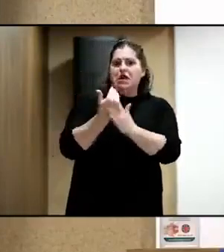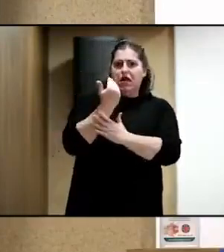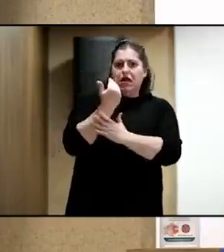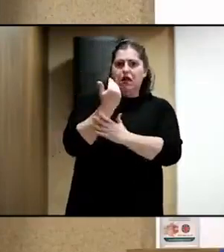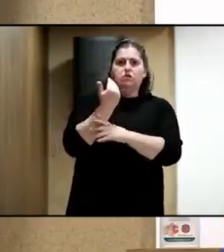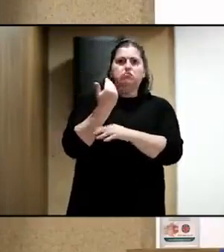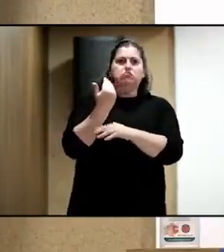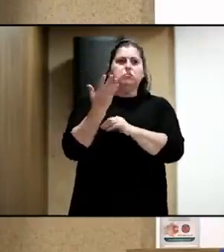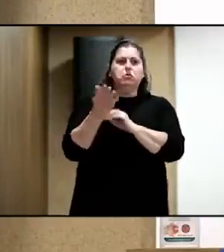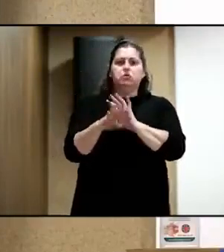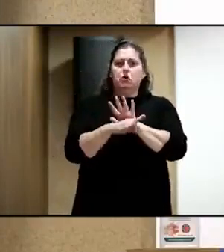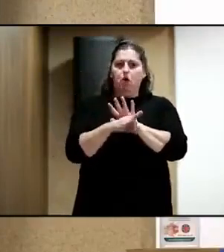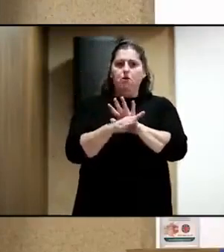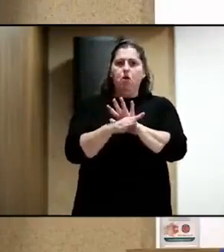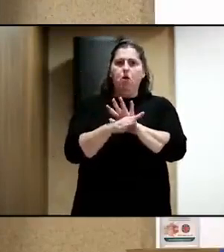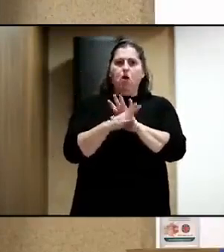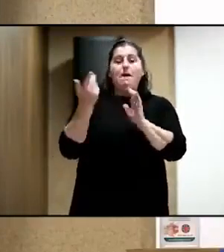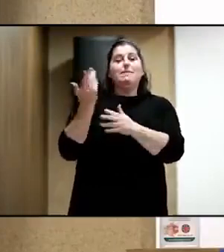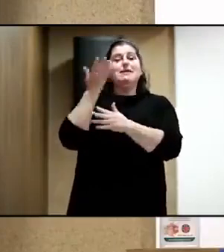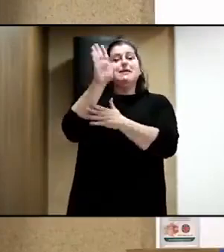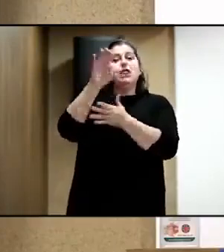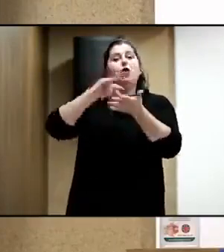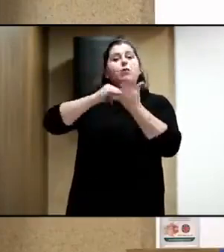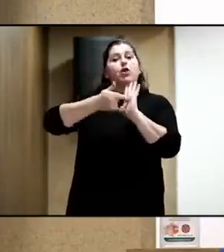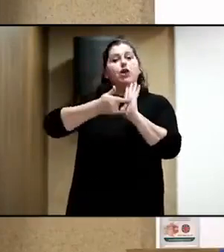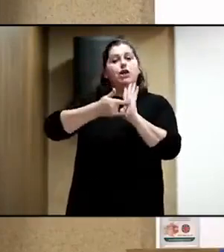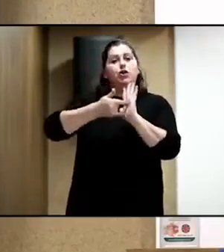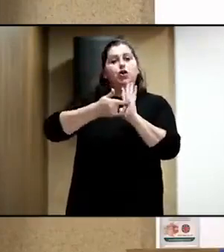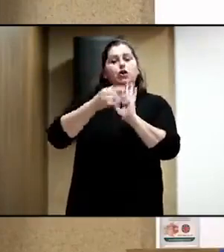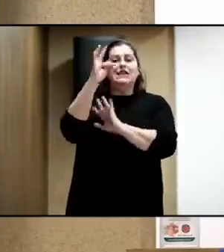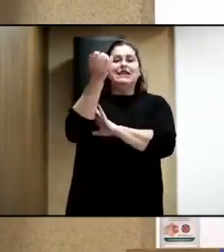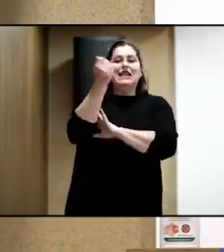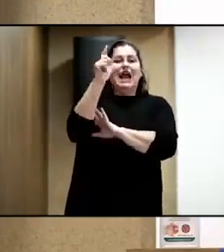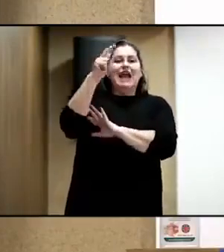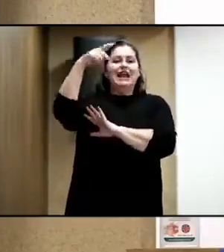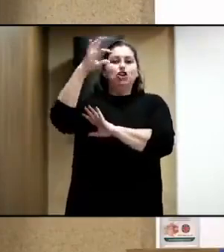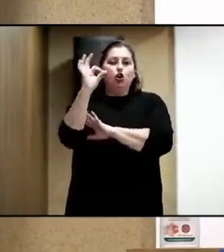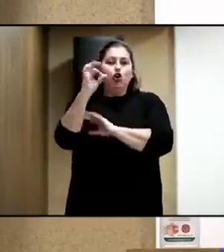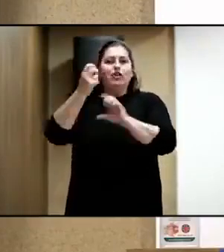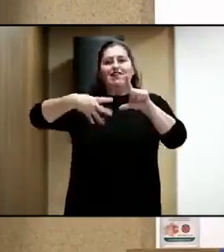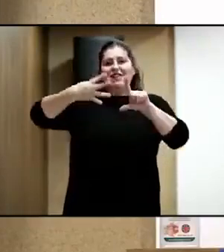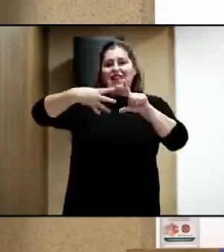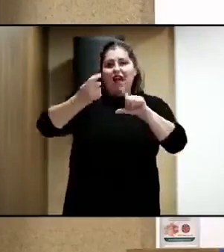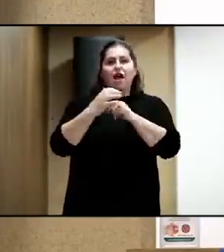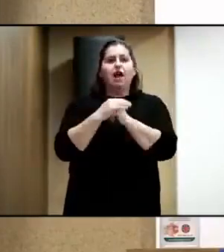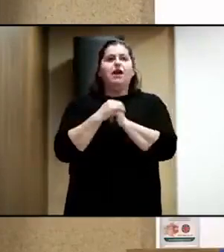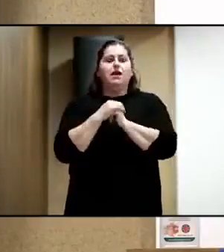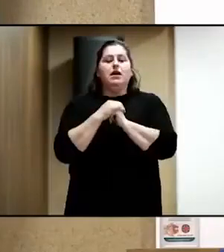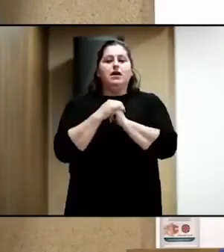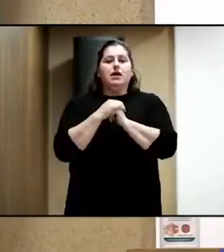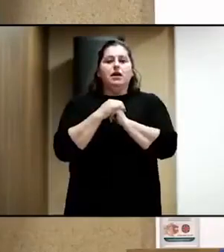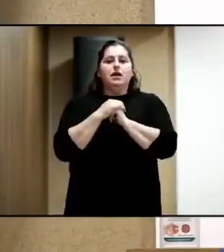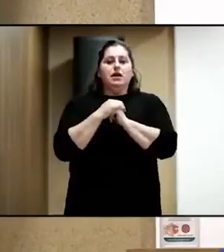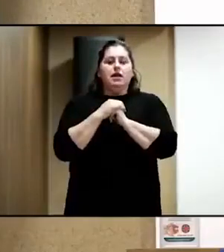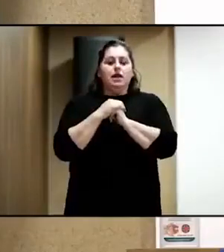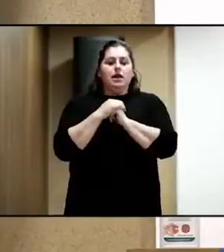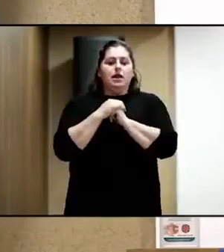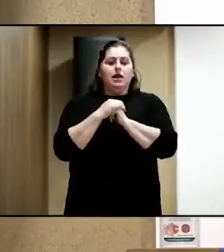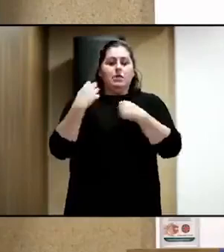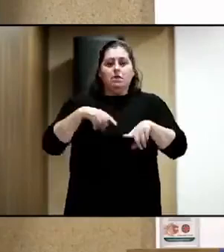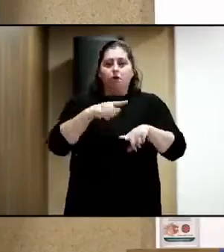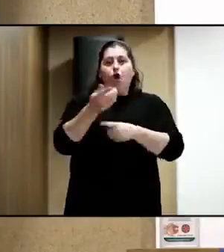todavía con la presentación del proyecto Talento y Diversidad, en el cual colabora la